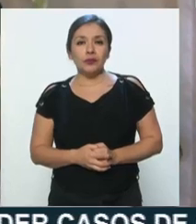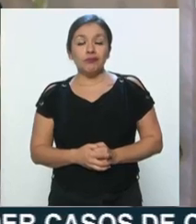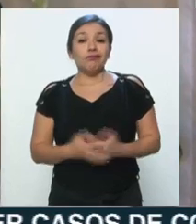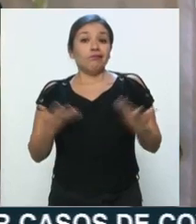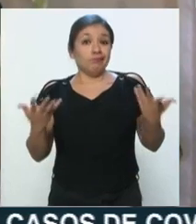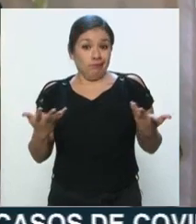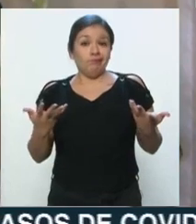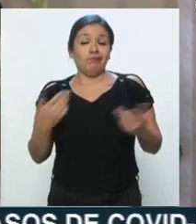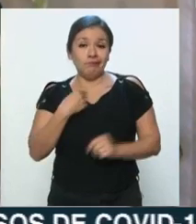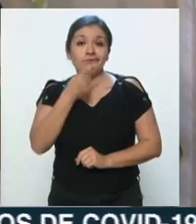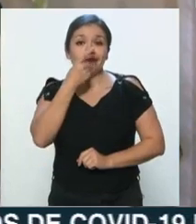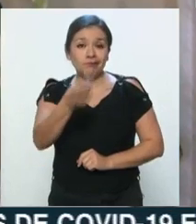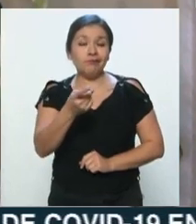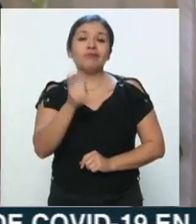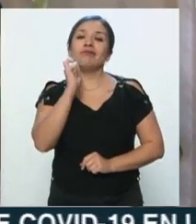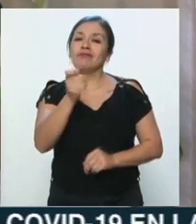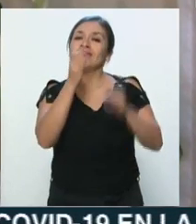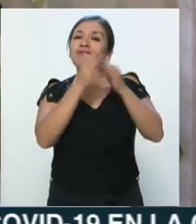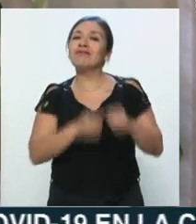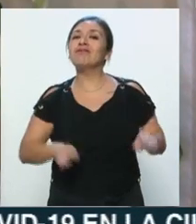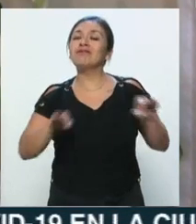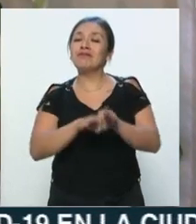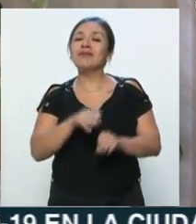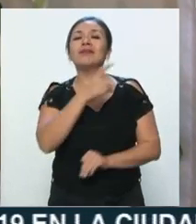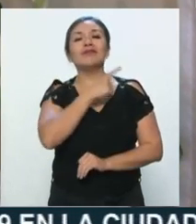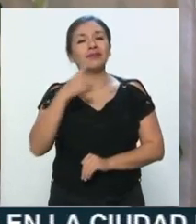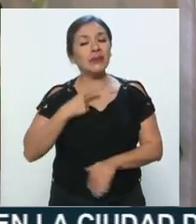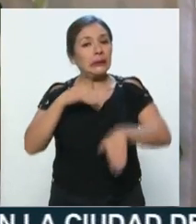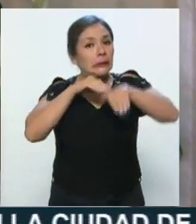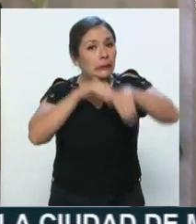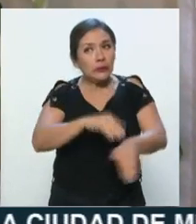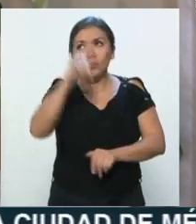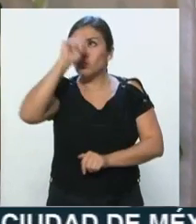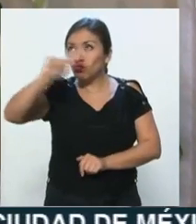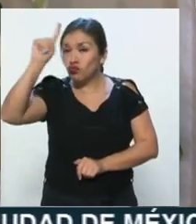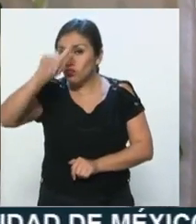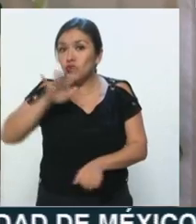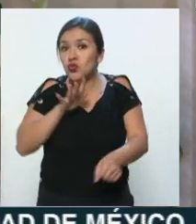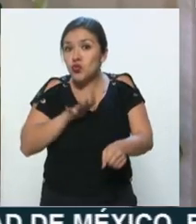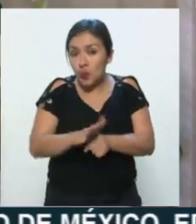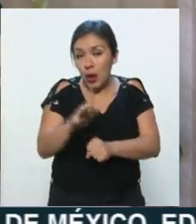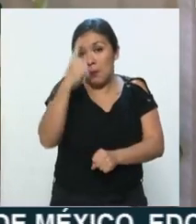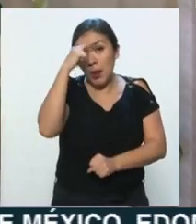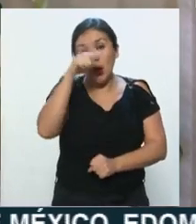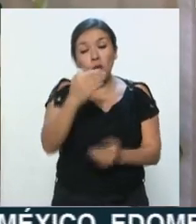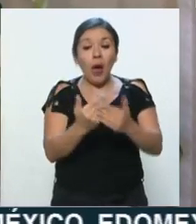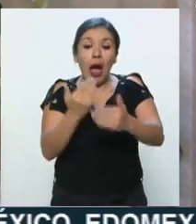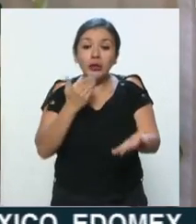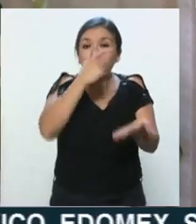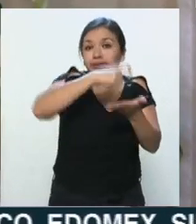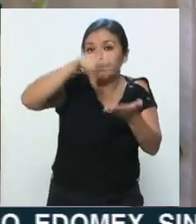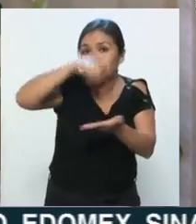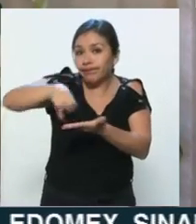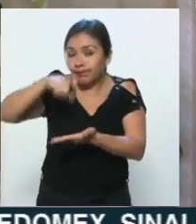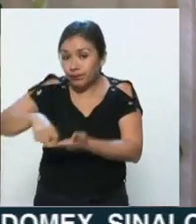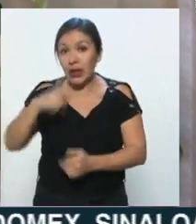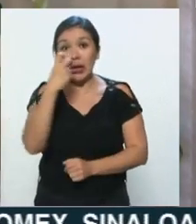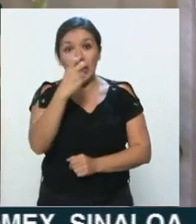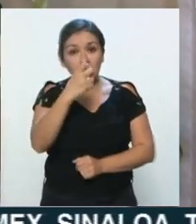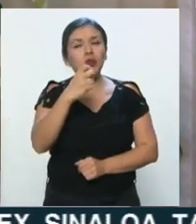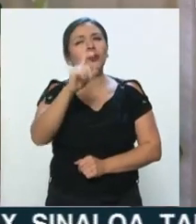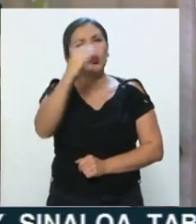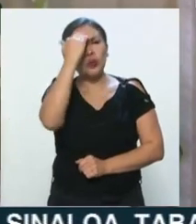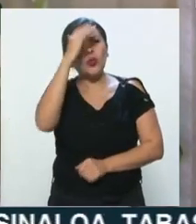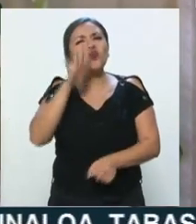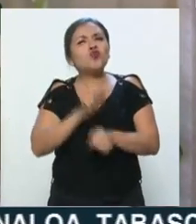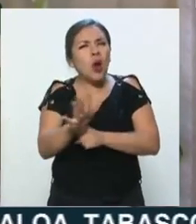Pues ya se lo decíamos, es muy importante que usted tome en cuenta cada una de las recomendaciones al momento de realizar sus compras y precisamente para conocer a fondo